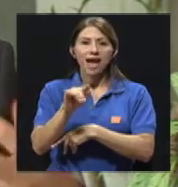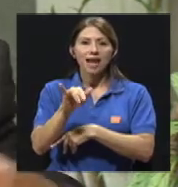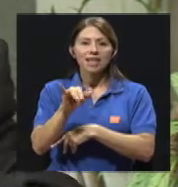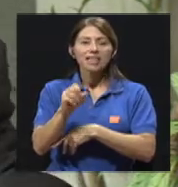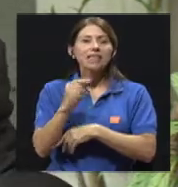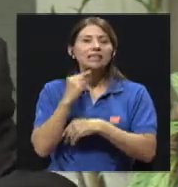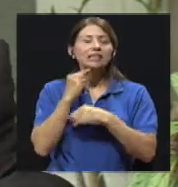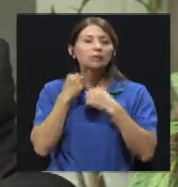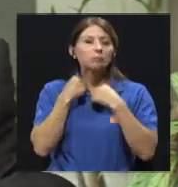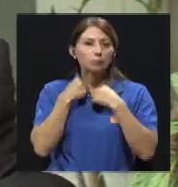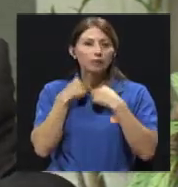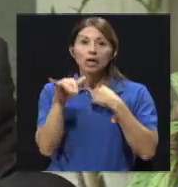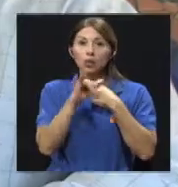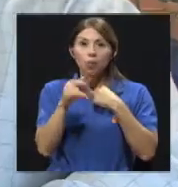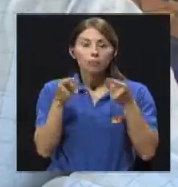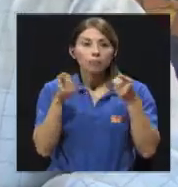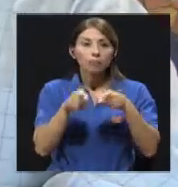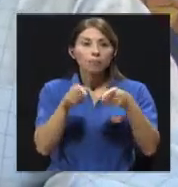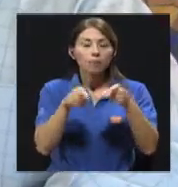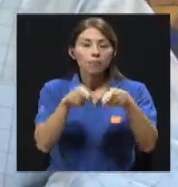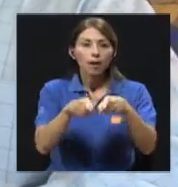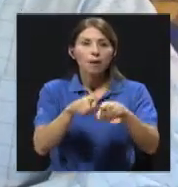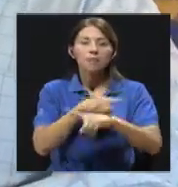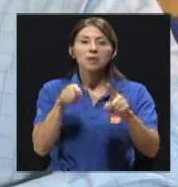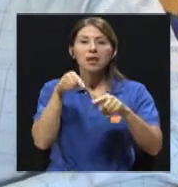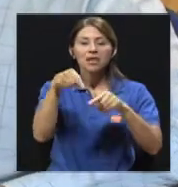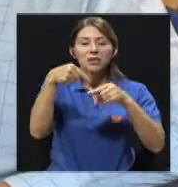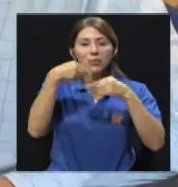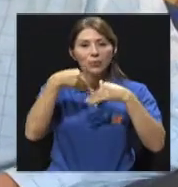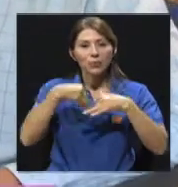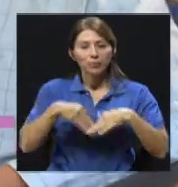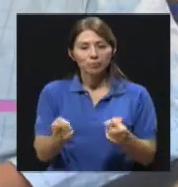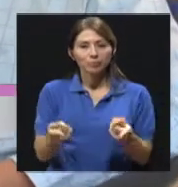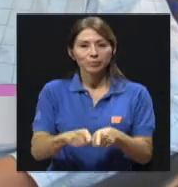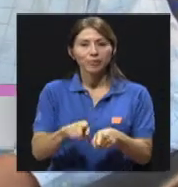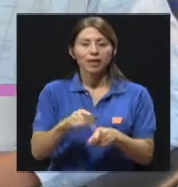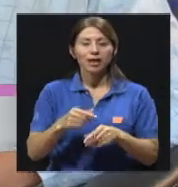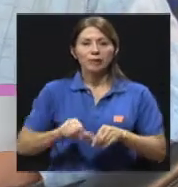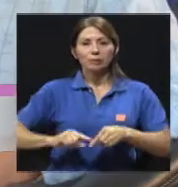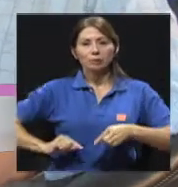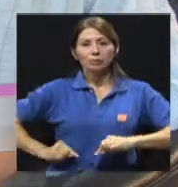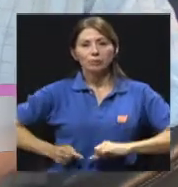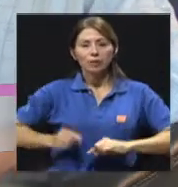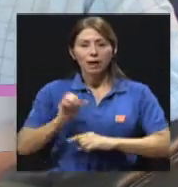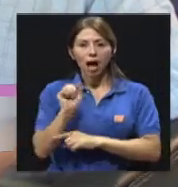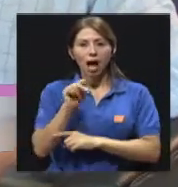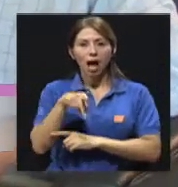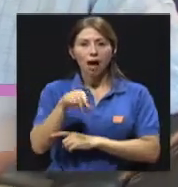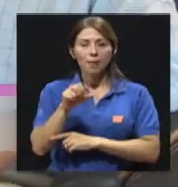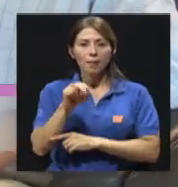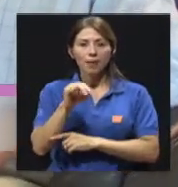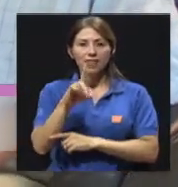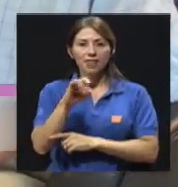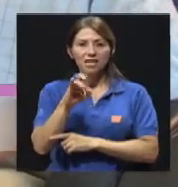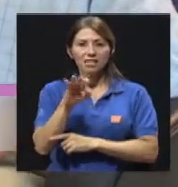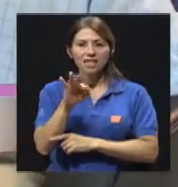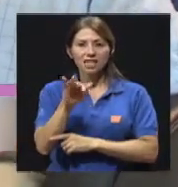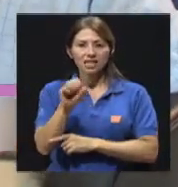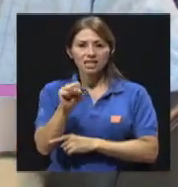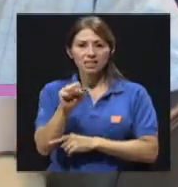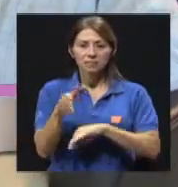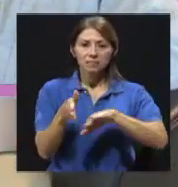fisiopatológico que termina con la apendicitis. Y en adultos mayores suele